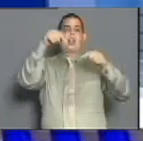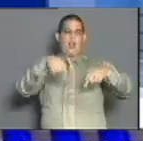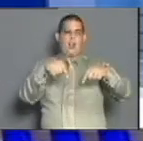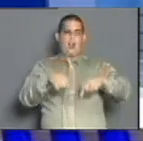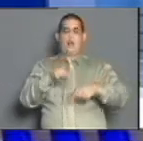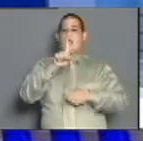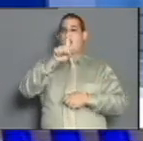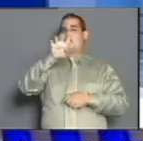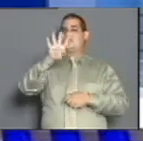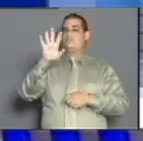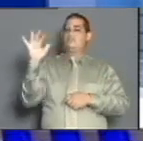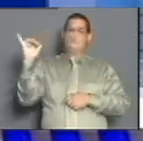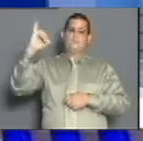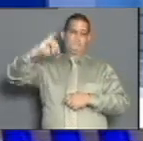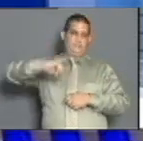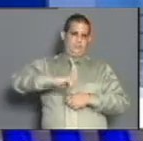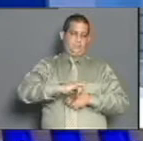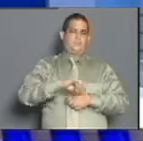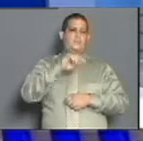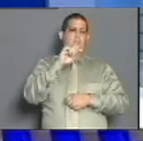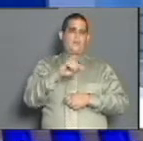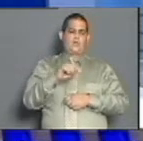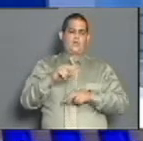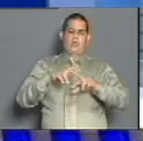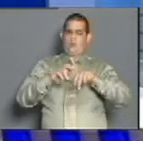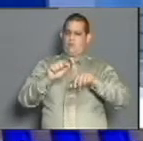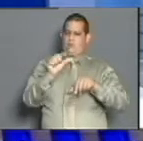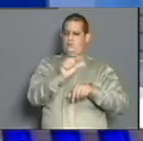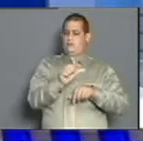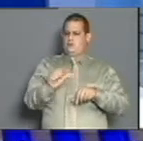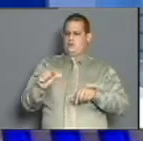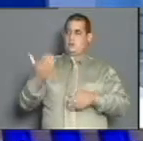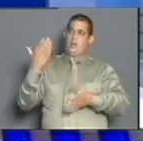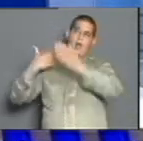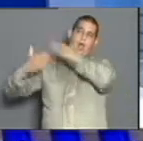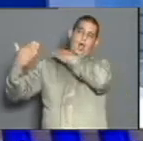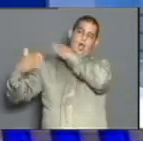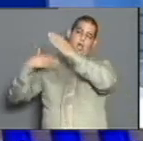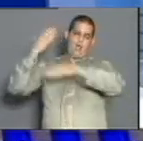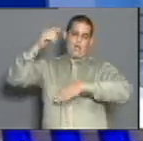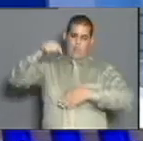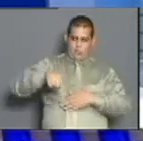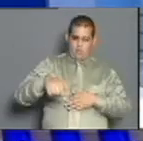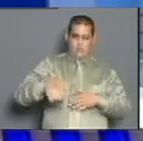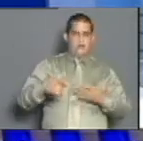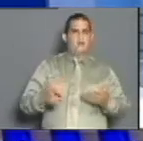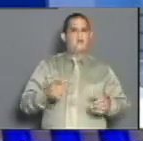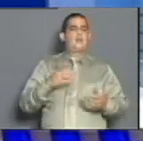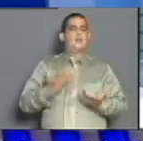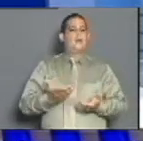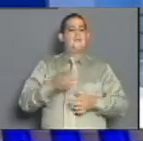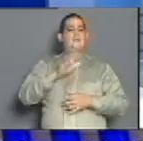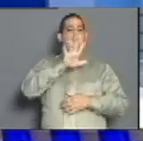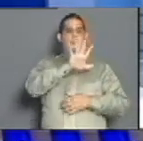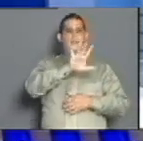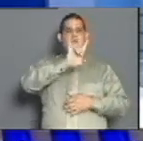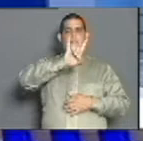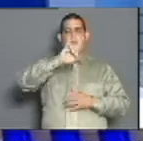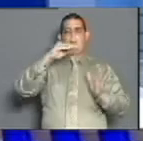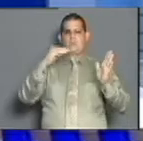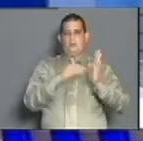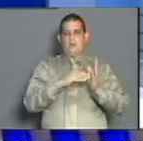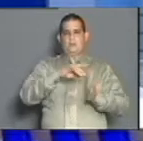El acumulado general de holguineros que se han contagiado con la enfermedad desde el inicio de la pandemia, nada más y nada menos que 59